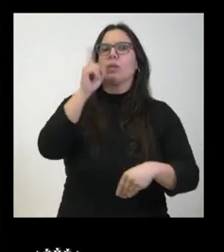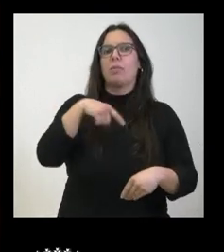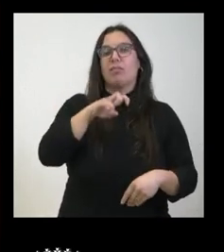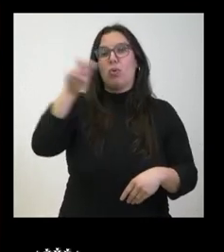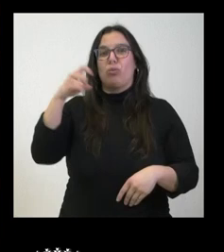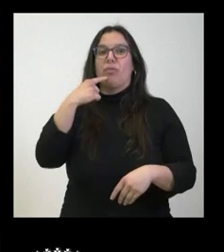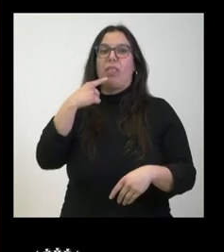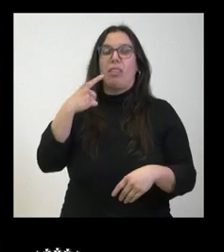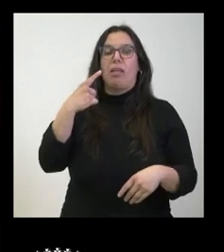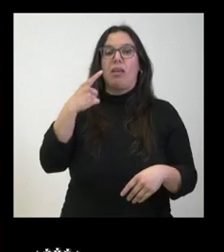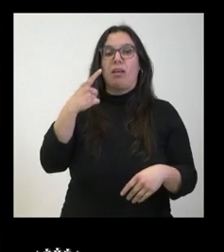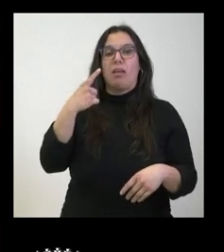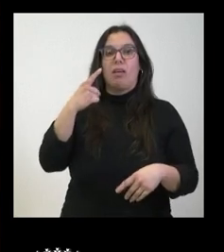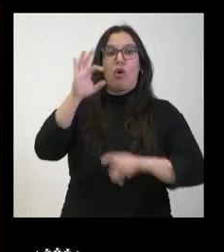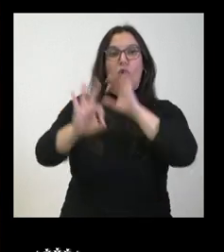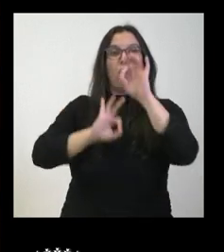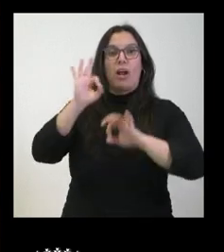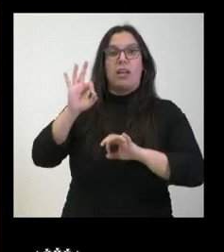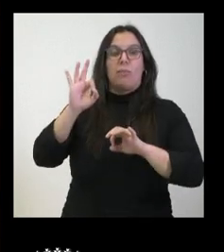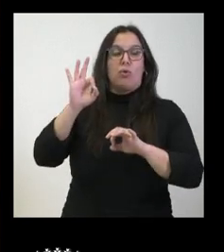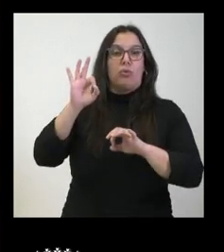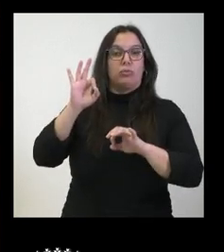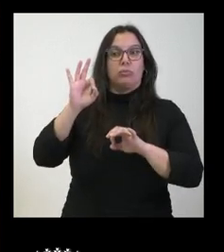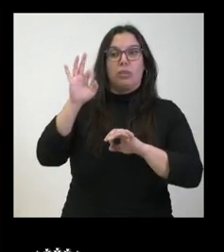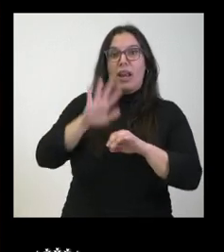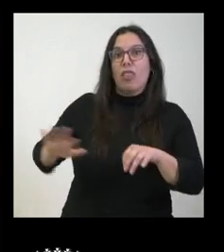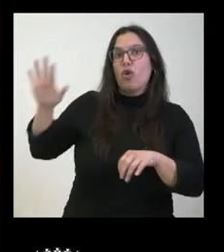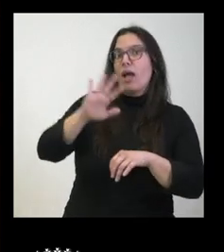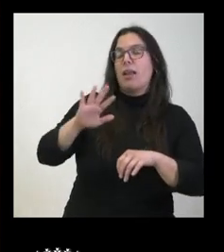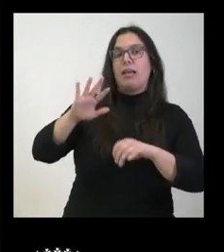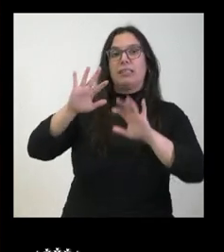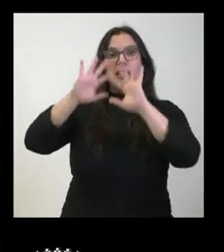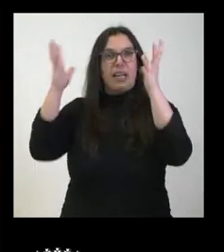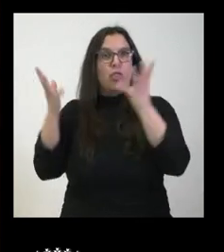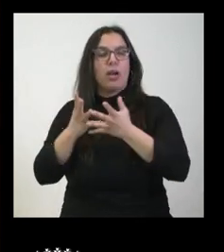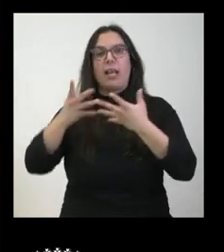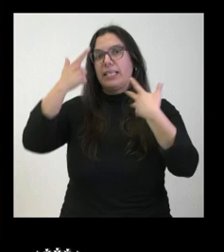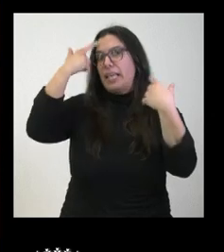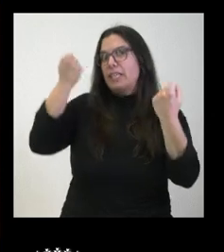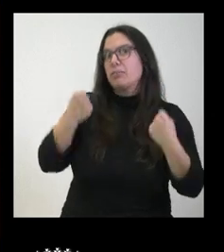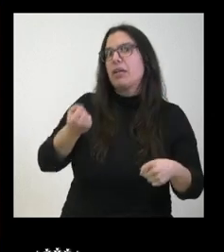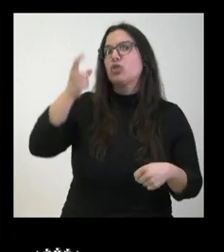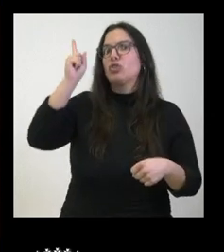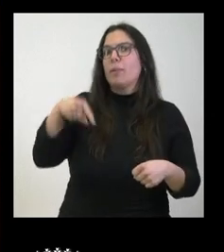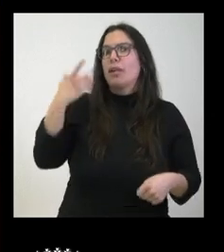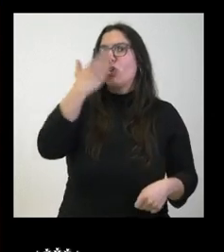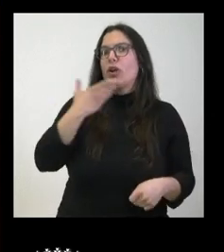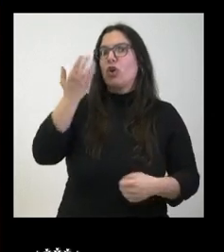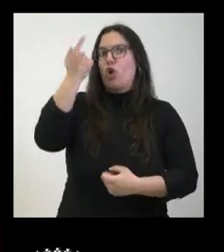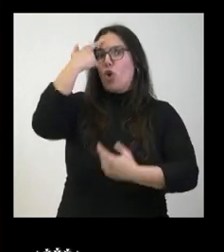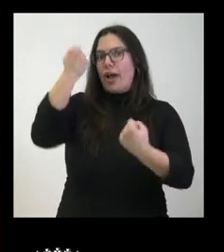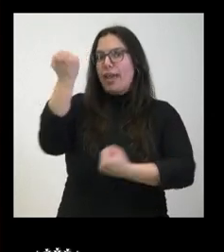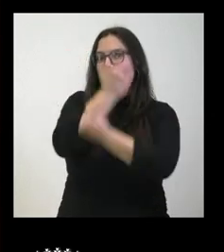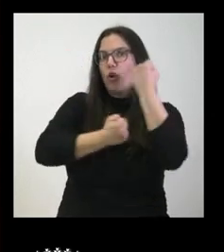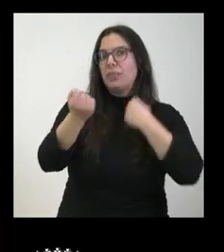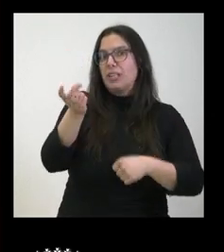organismos nacionales, internacionales, expertos en la materia, incluso el Colegio de Economistas de Valladolid. Y sobre